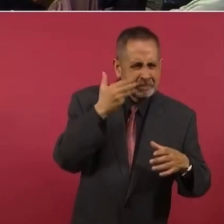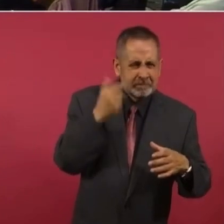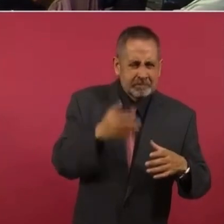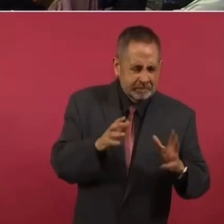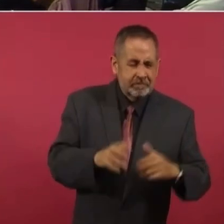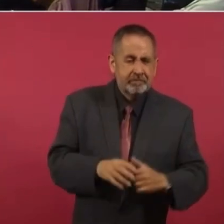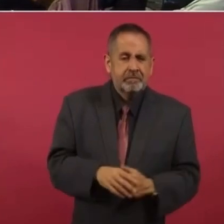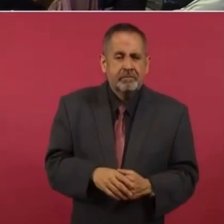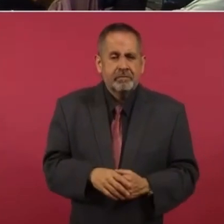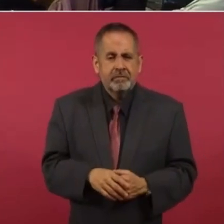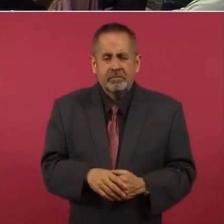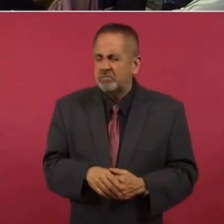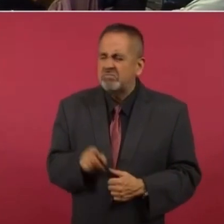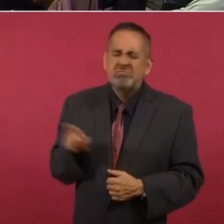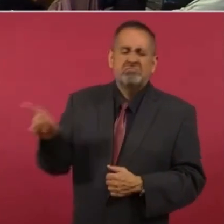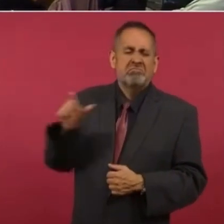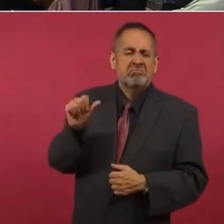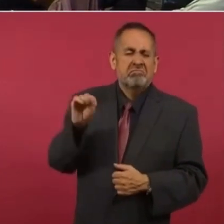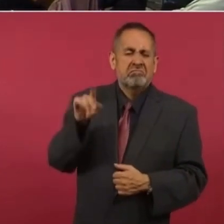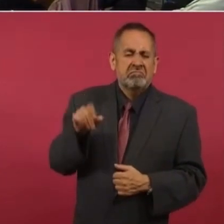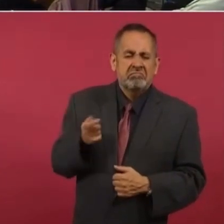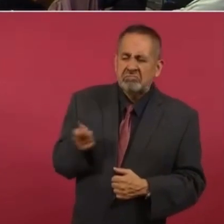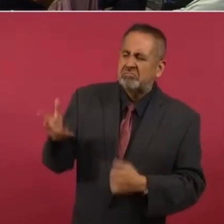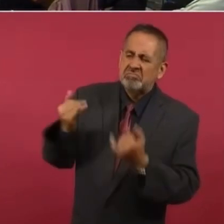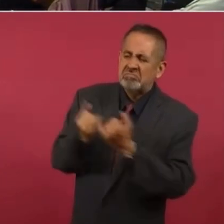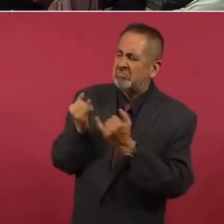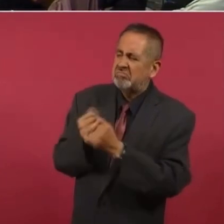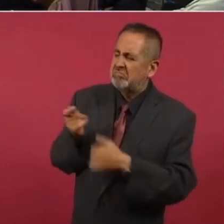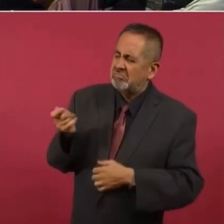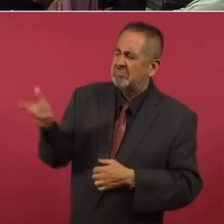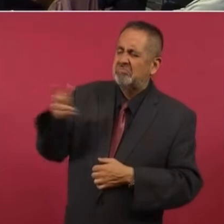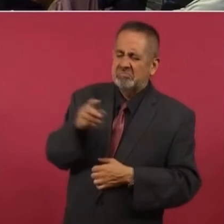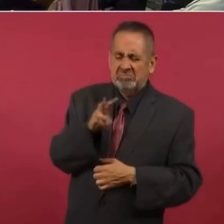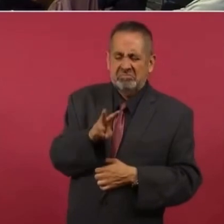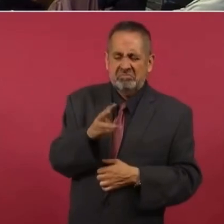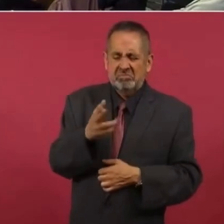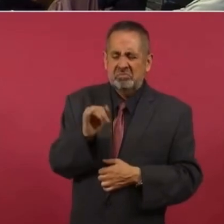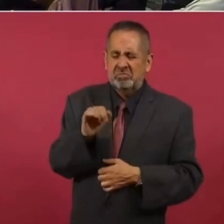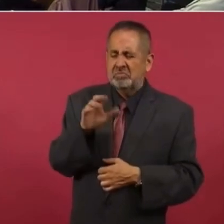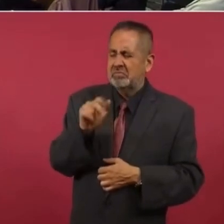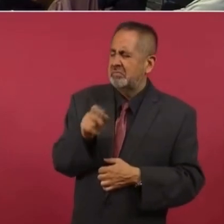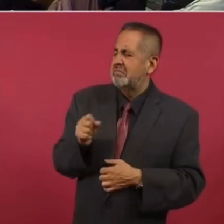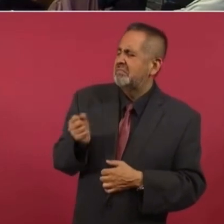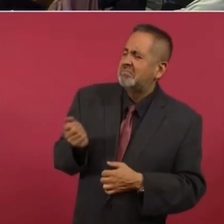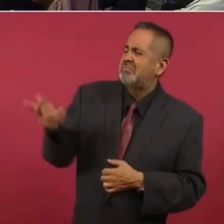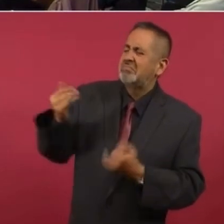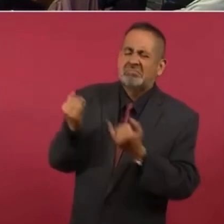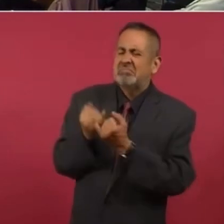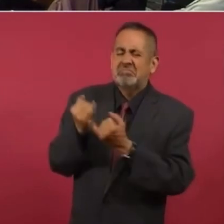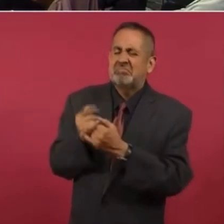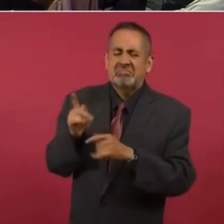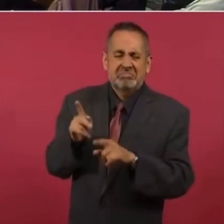por qué el Huiscas? Huiscas, porque es